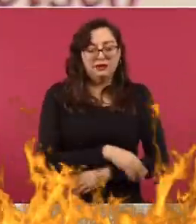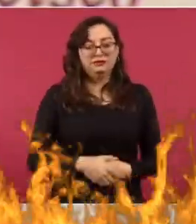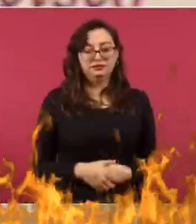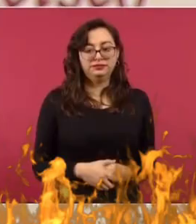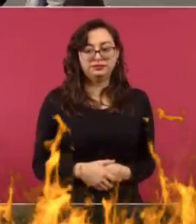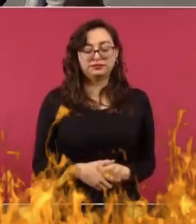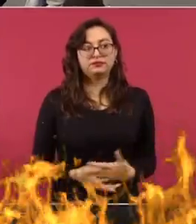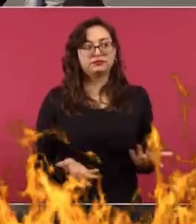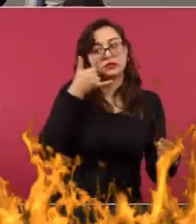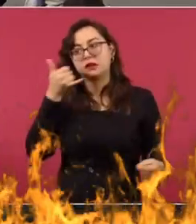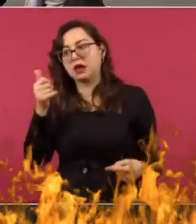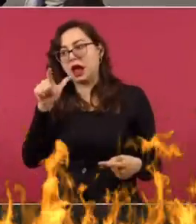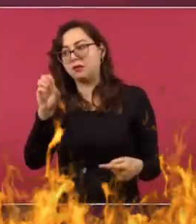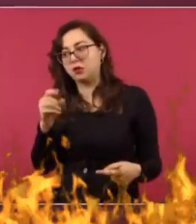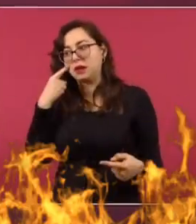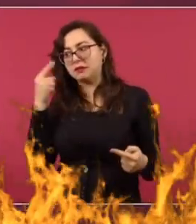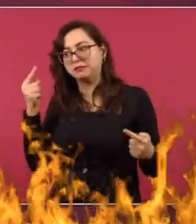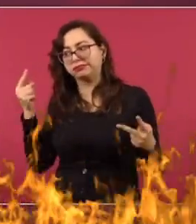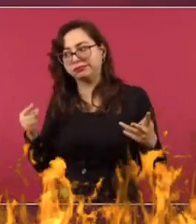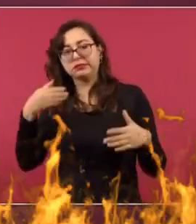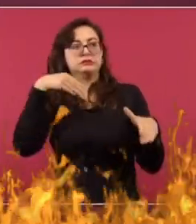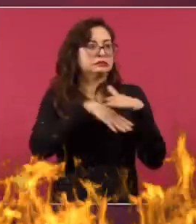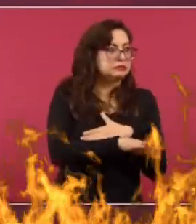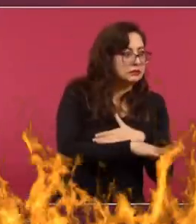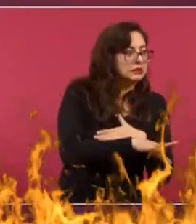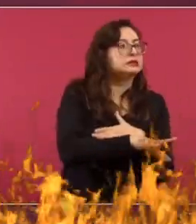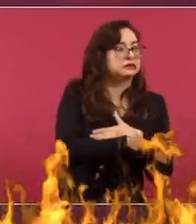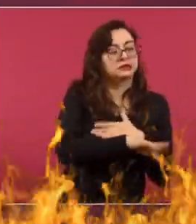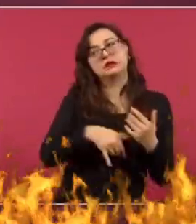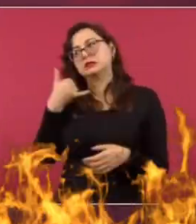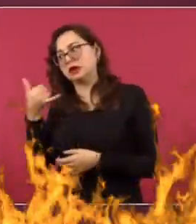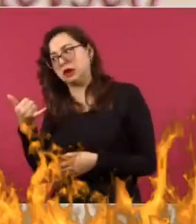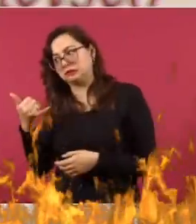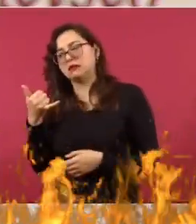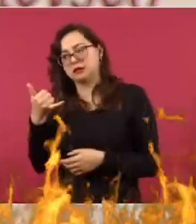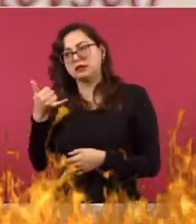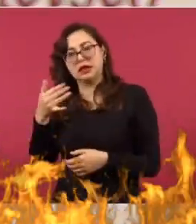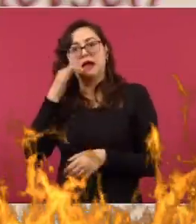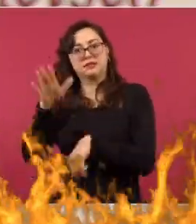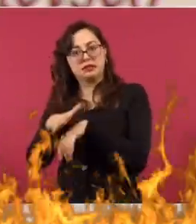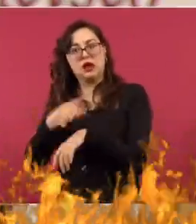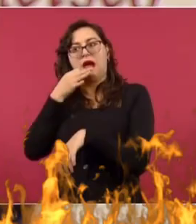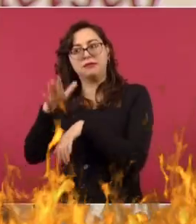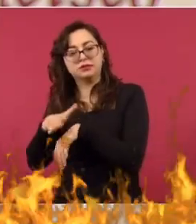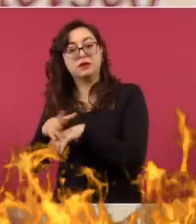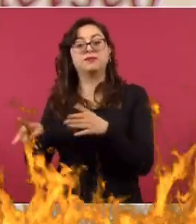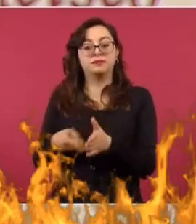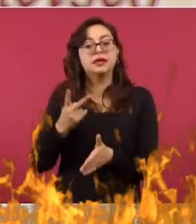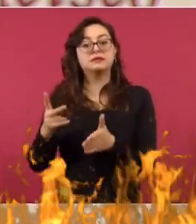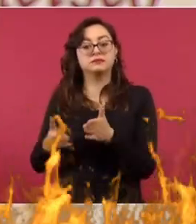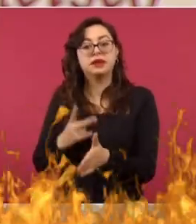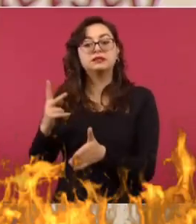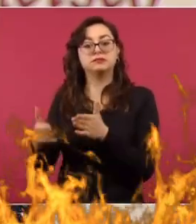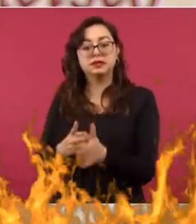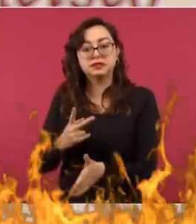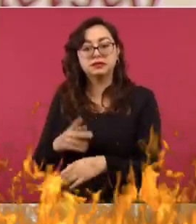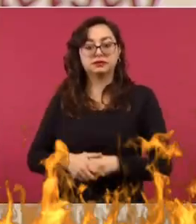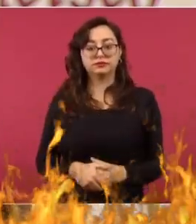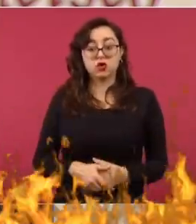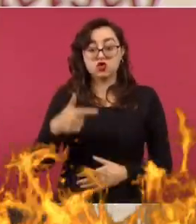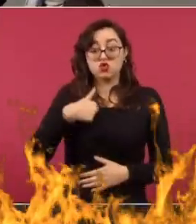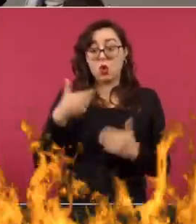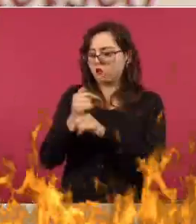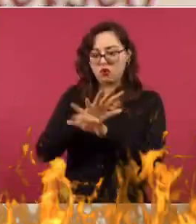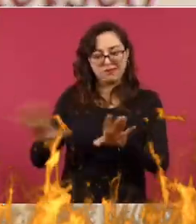López Obrador cada paso que íbamos dando. Nunca hubo una decisión o acción que tomara yo ocultando la información del presidente. No sería yo canciller ahorita. Pero también